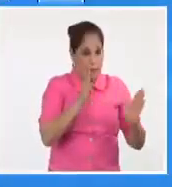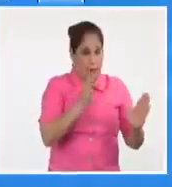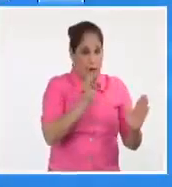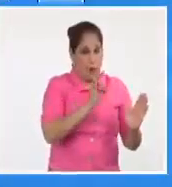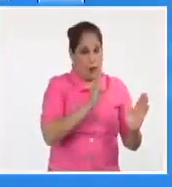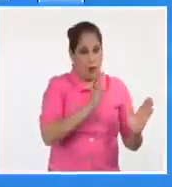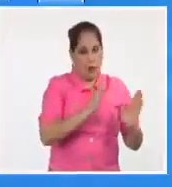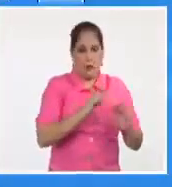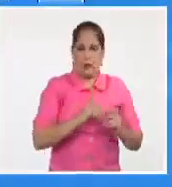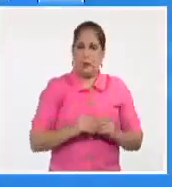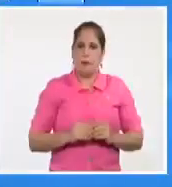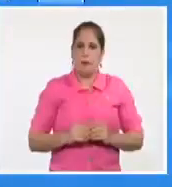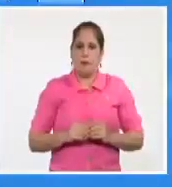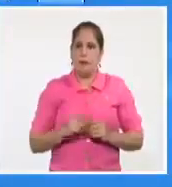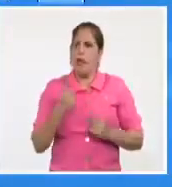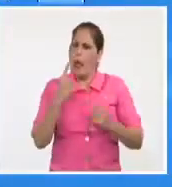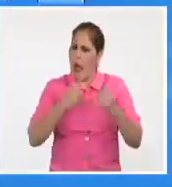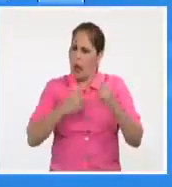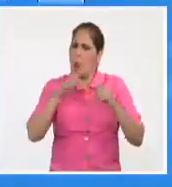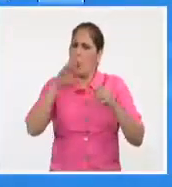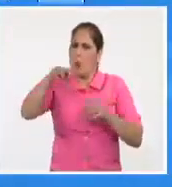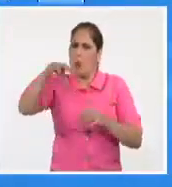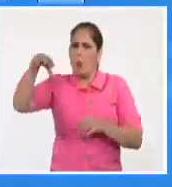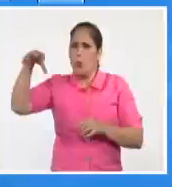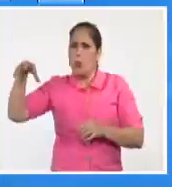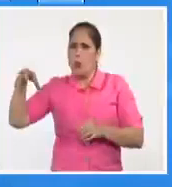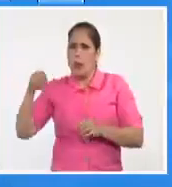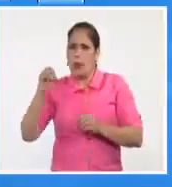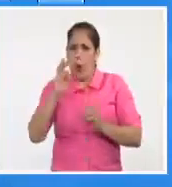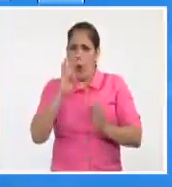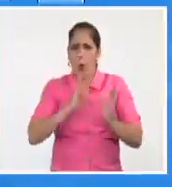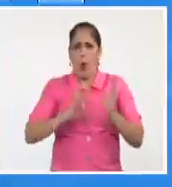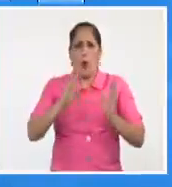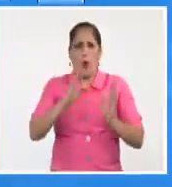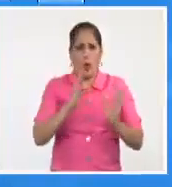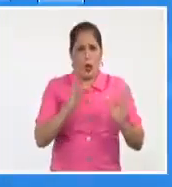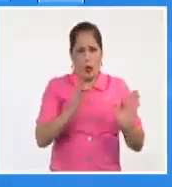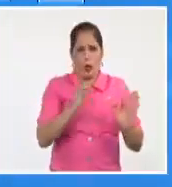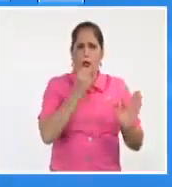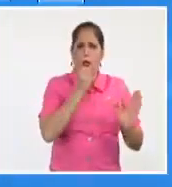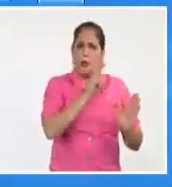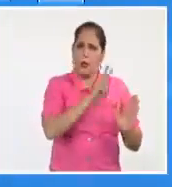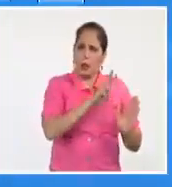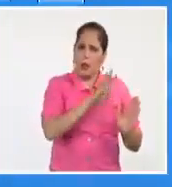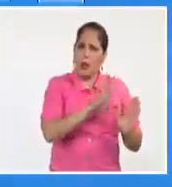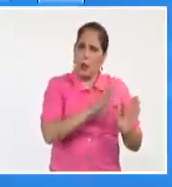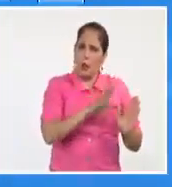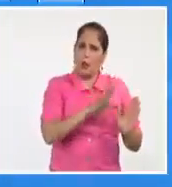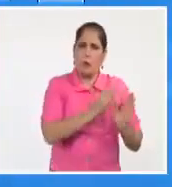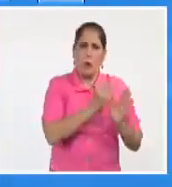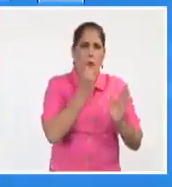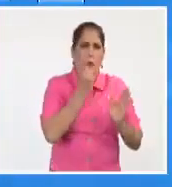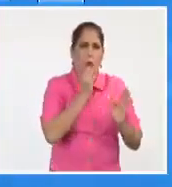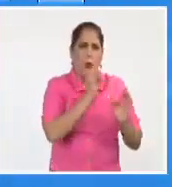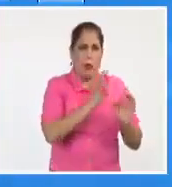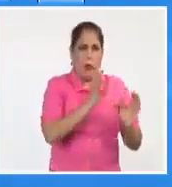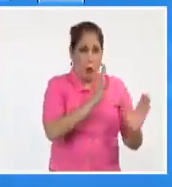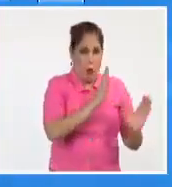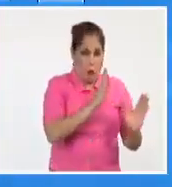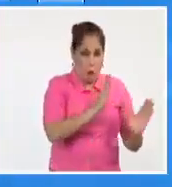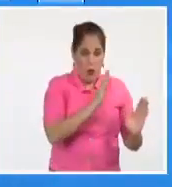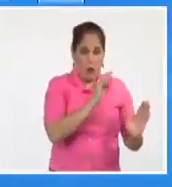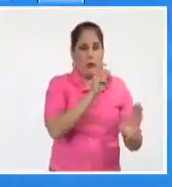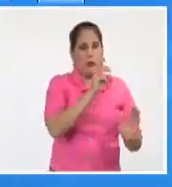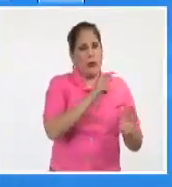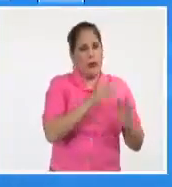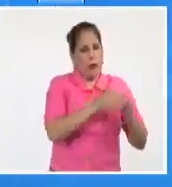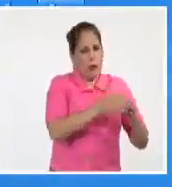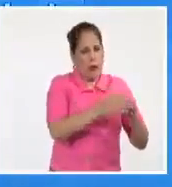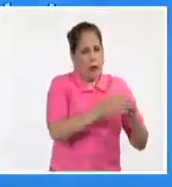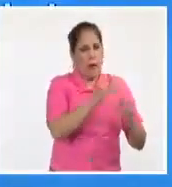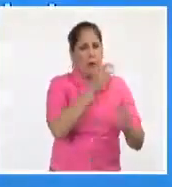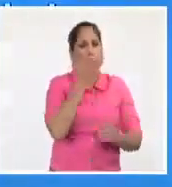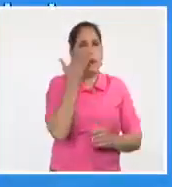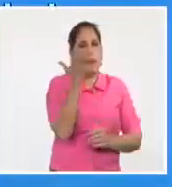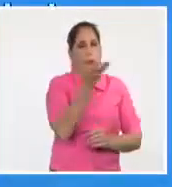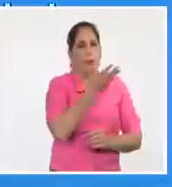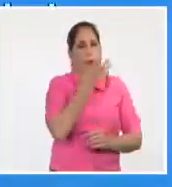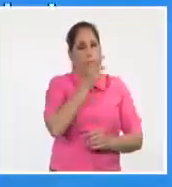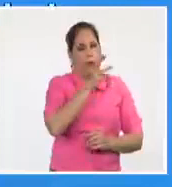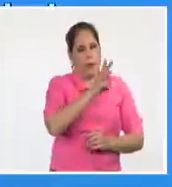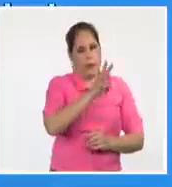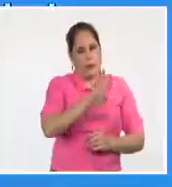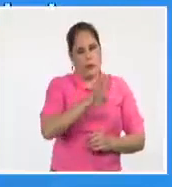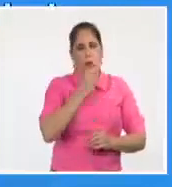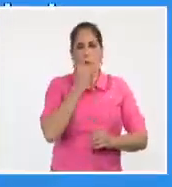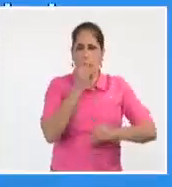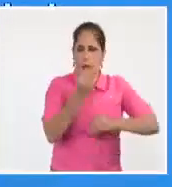superiores en algunas localidades del oriente del país, donde puede llegar hasta 34 en la provincia de Granma. Los vientos, bueno,